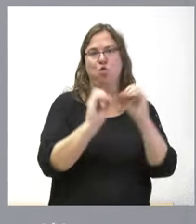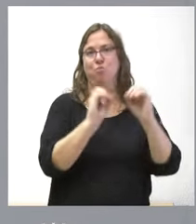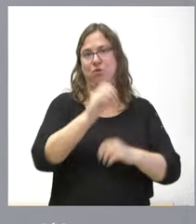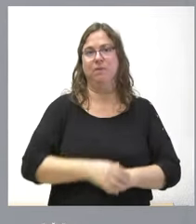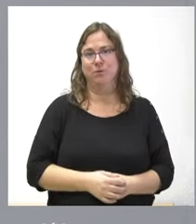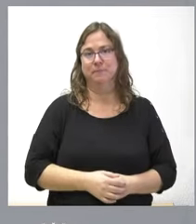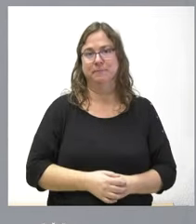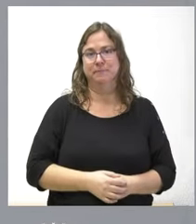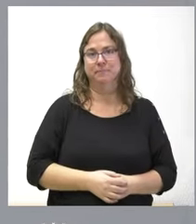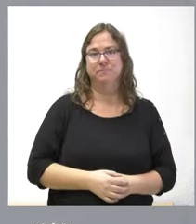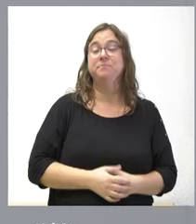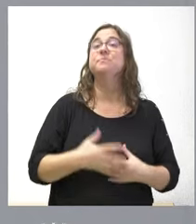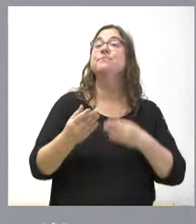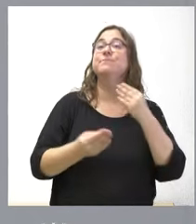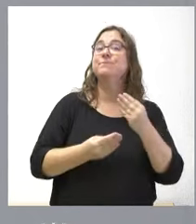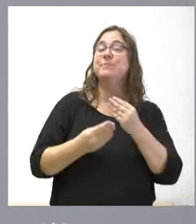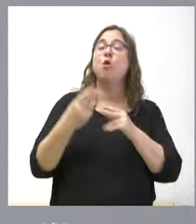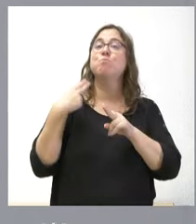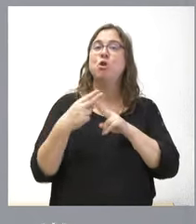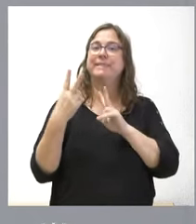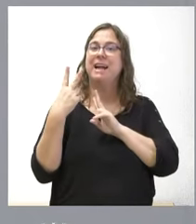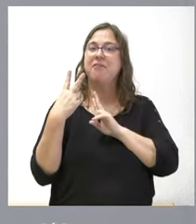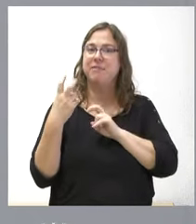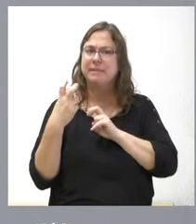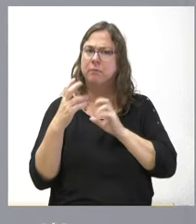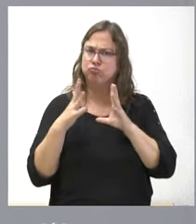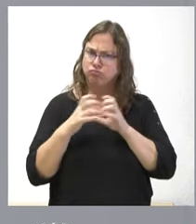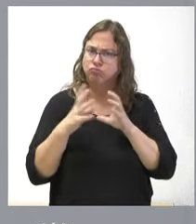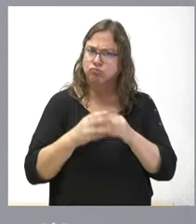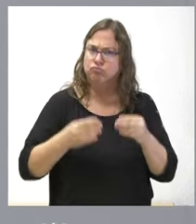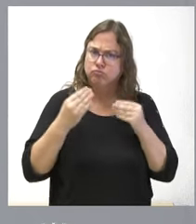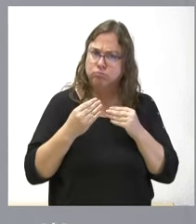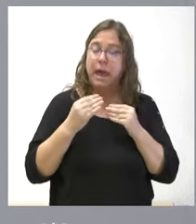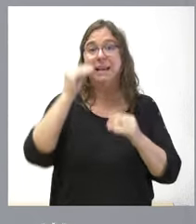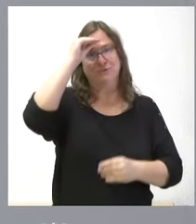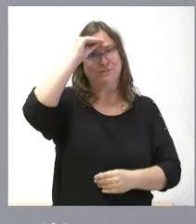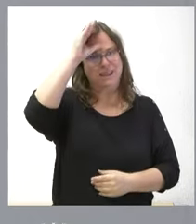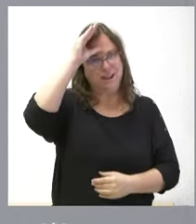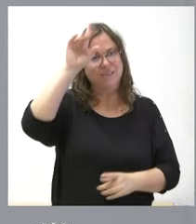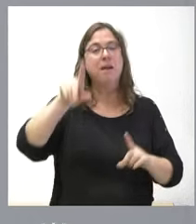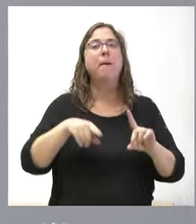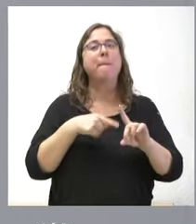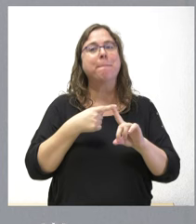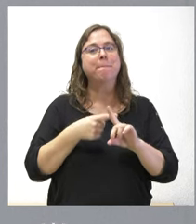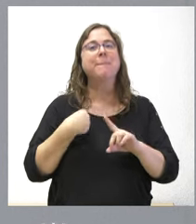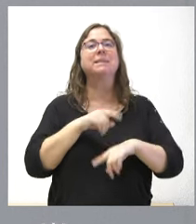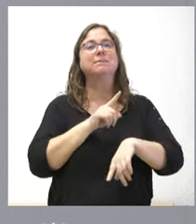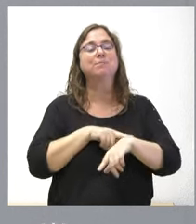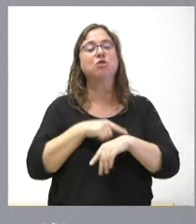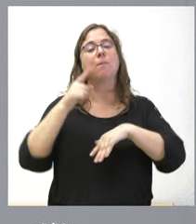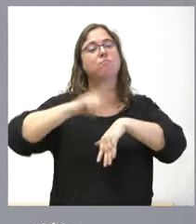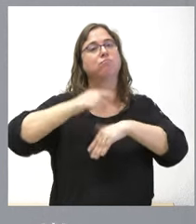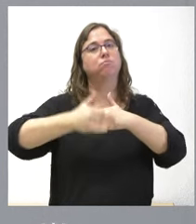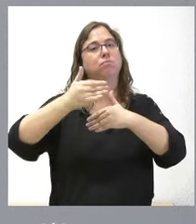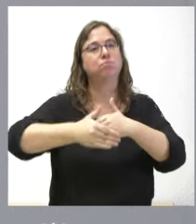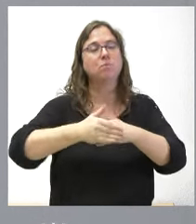hecho nosotros? Una política fiscal que es ambiciosa que es inteligente y que además es compatible en los plazos con